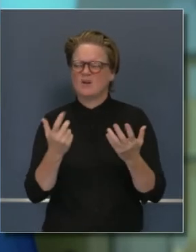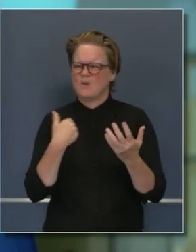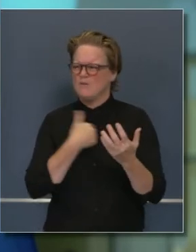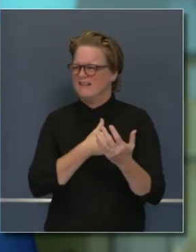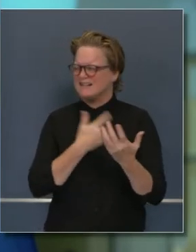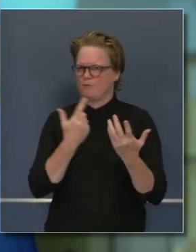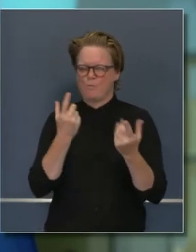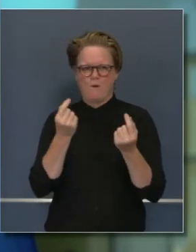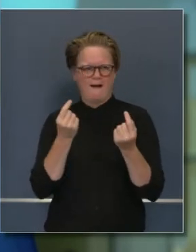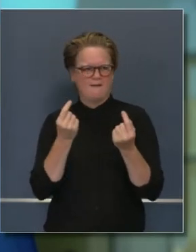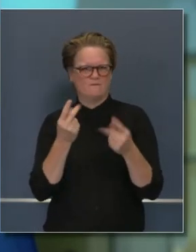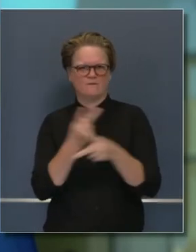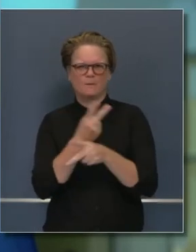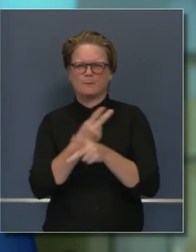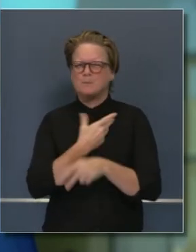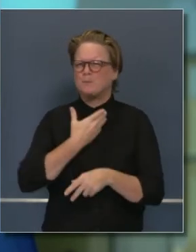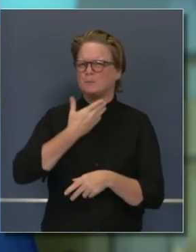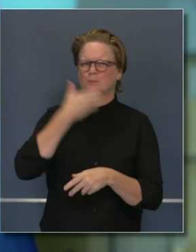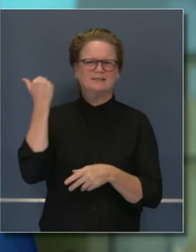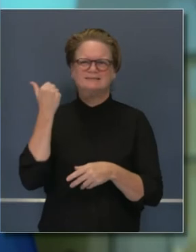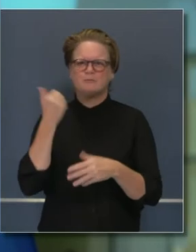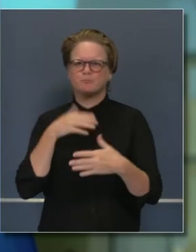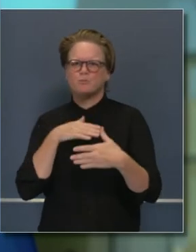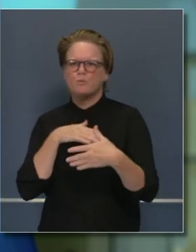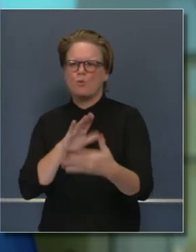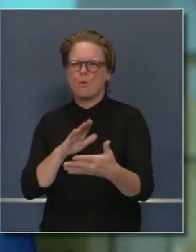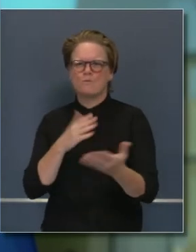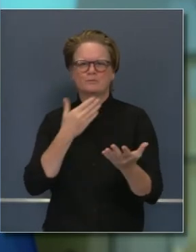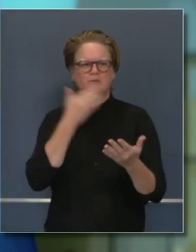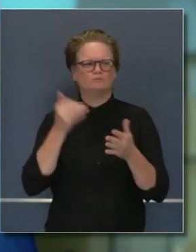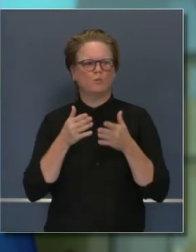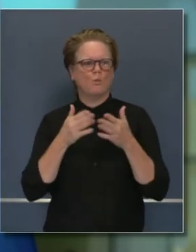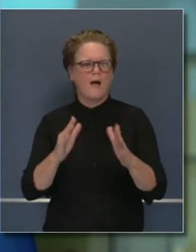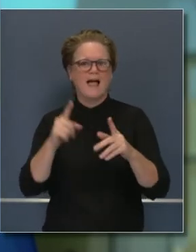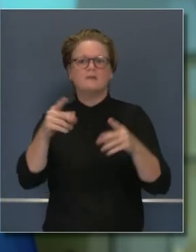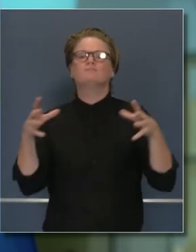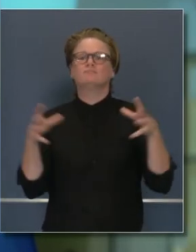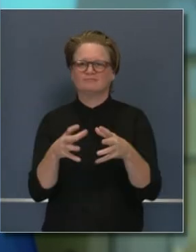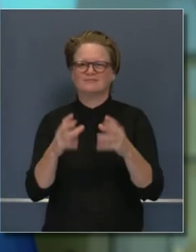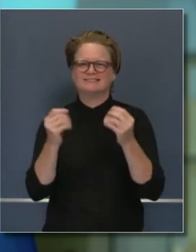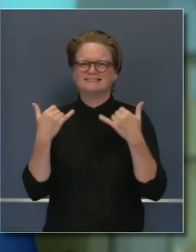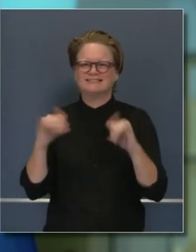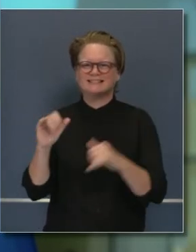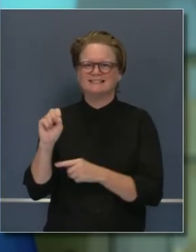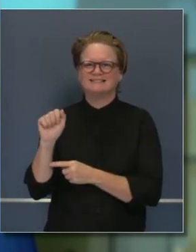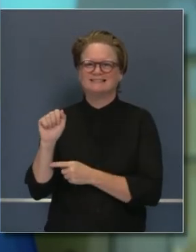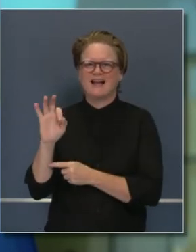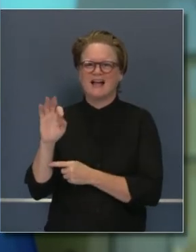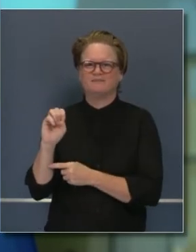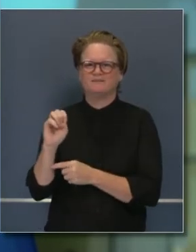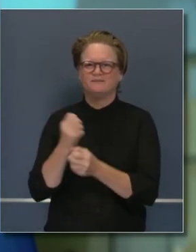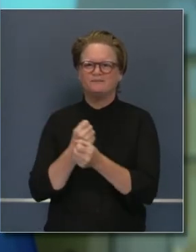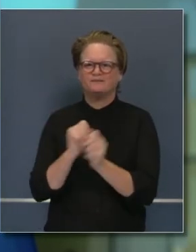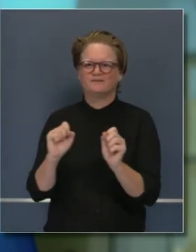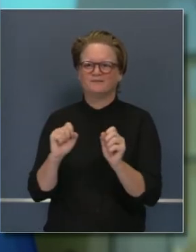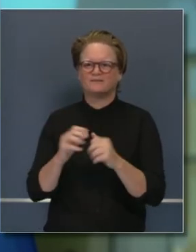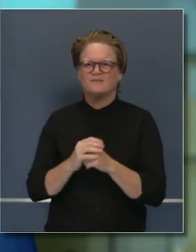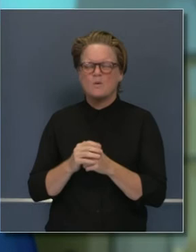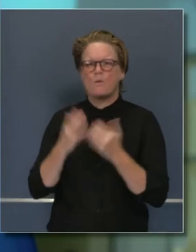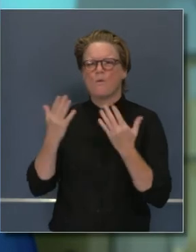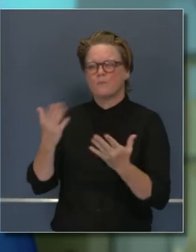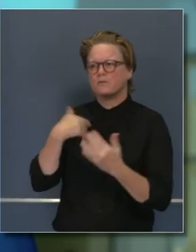infraestructura. El Dr. Gally puede explicarles qué es lo que piensa él sobre